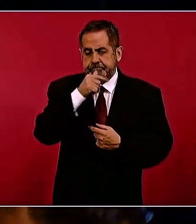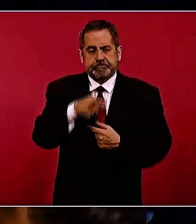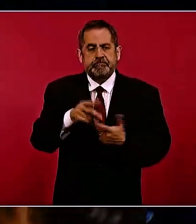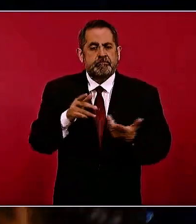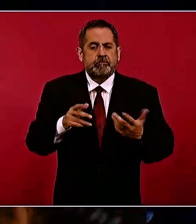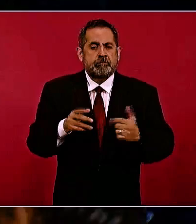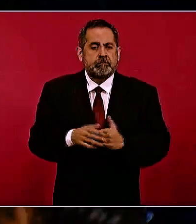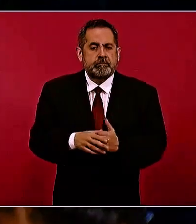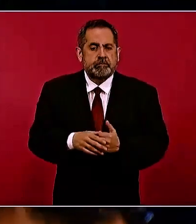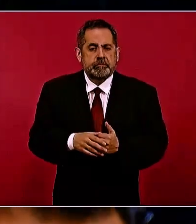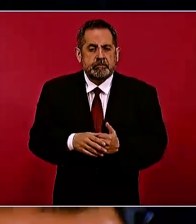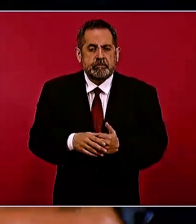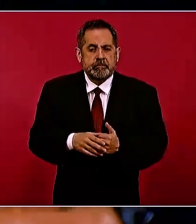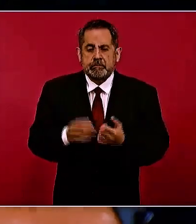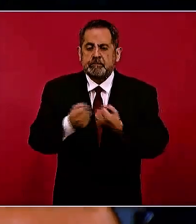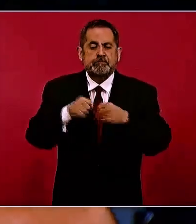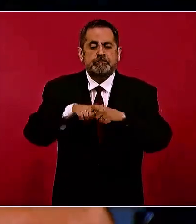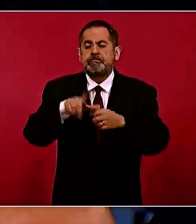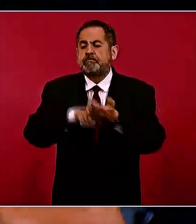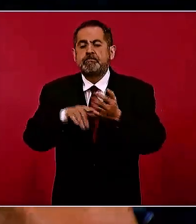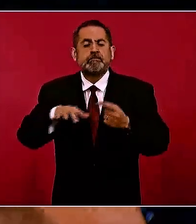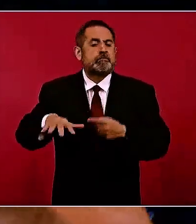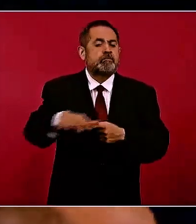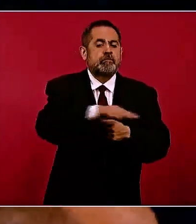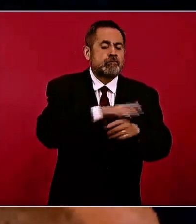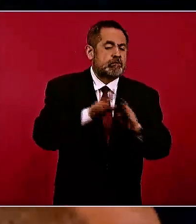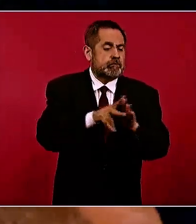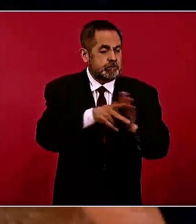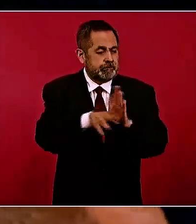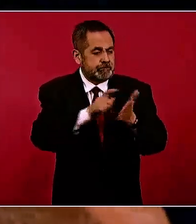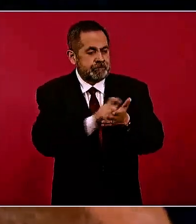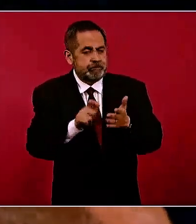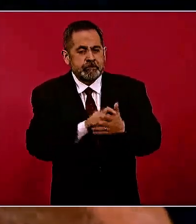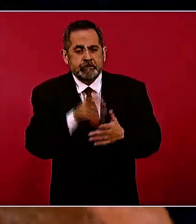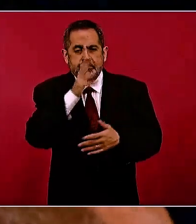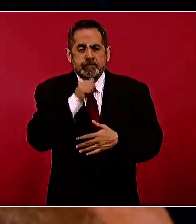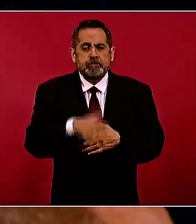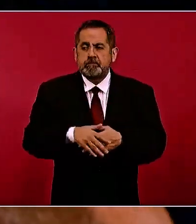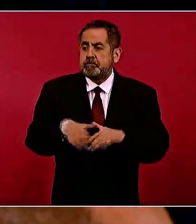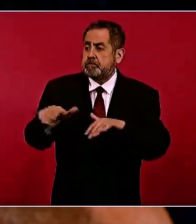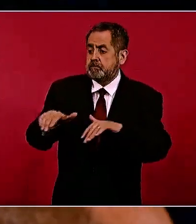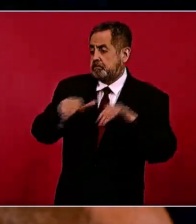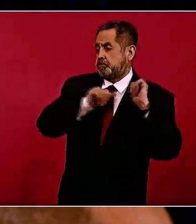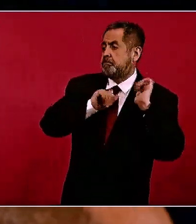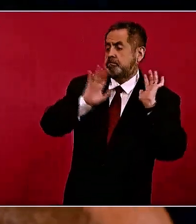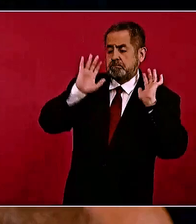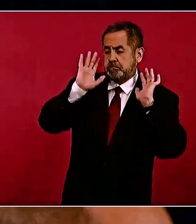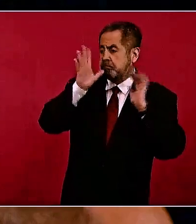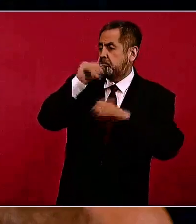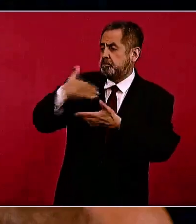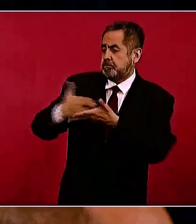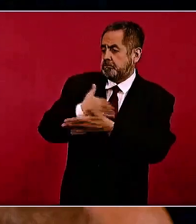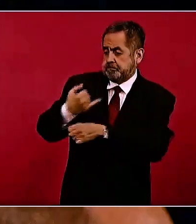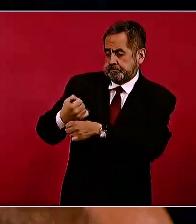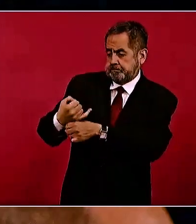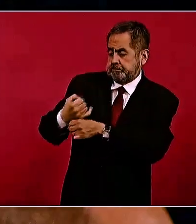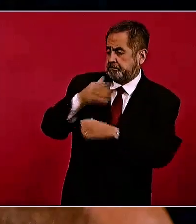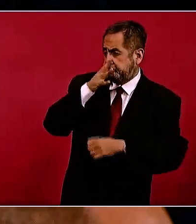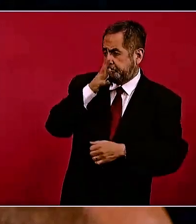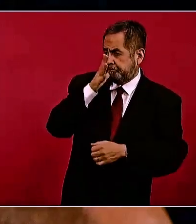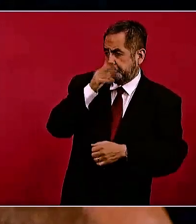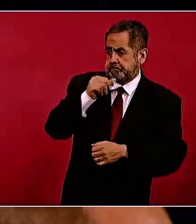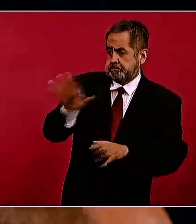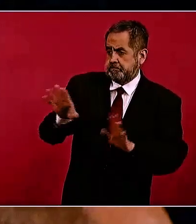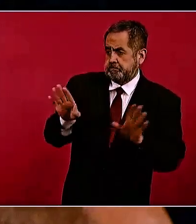social. En este caso, el periodismo no puede estar sustraído de la fiscalización de la